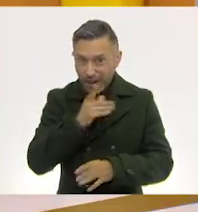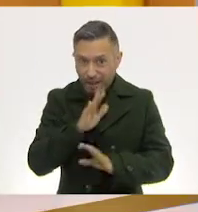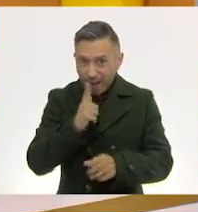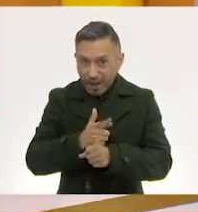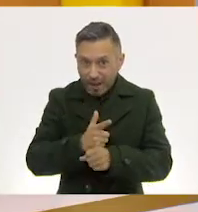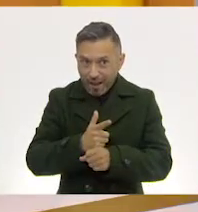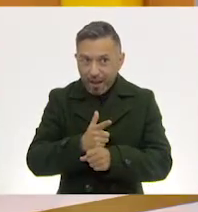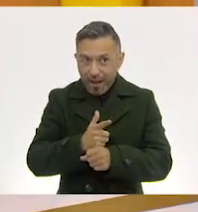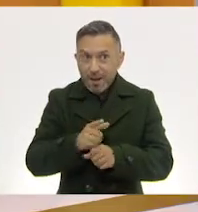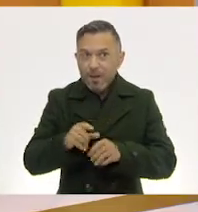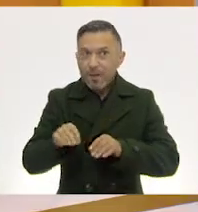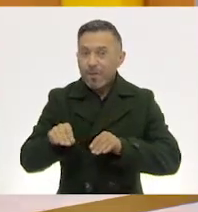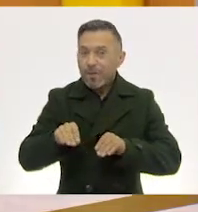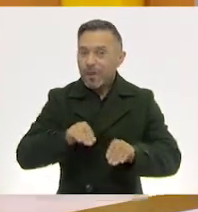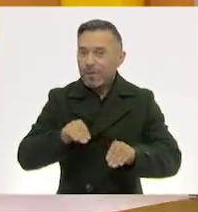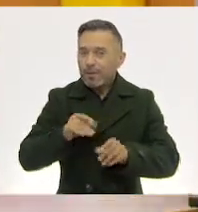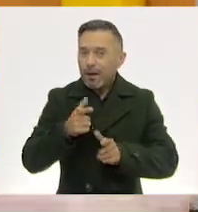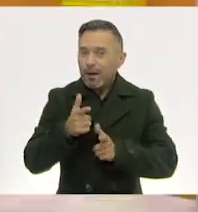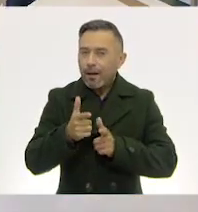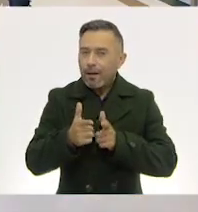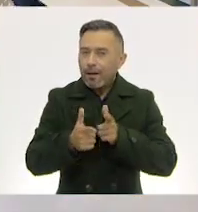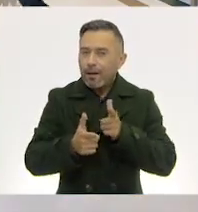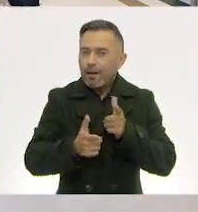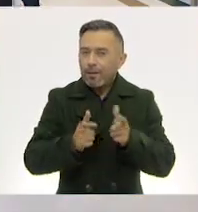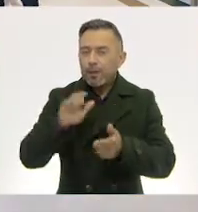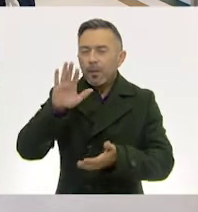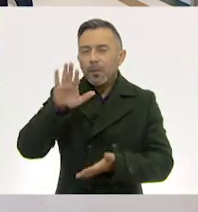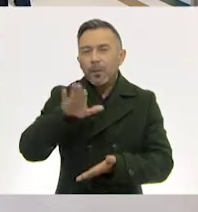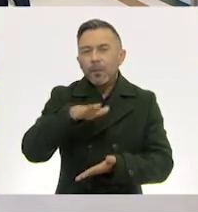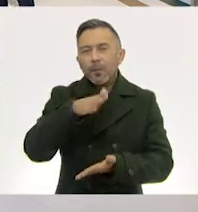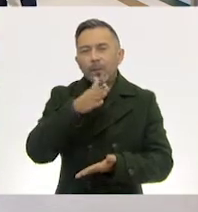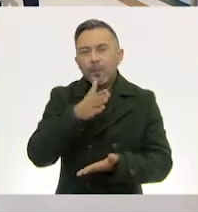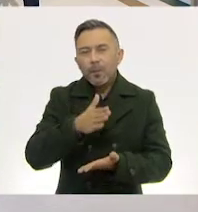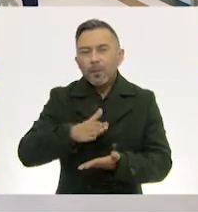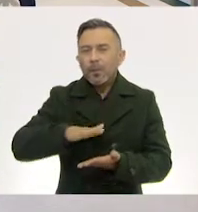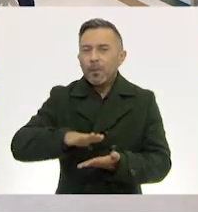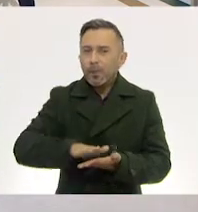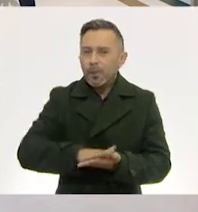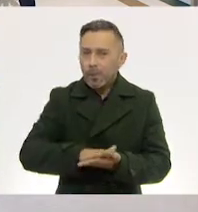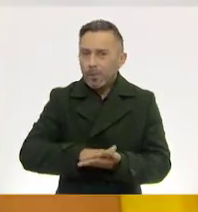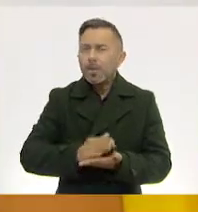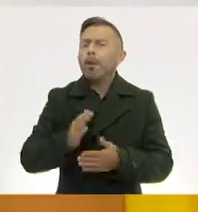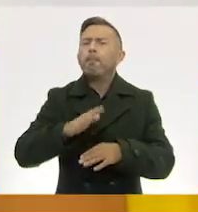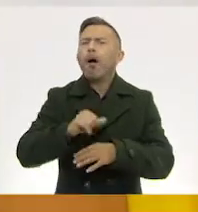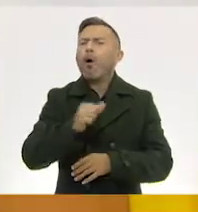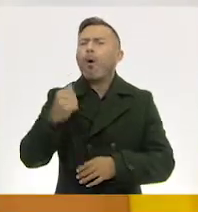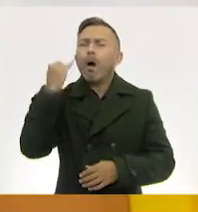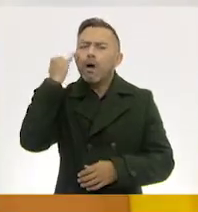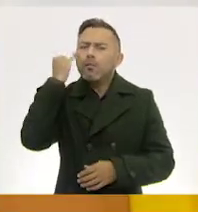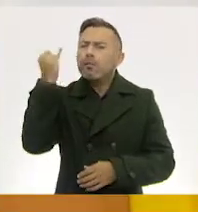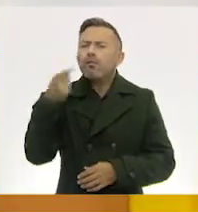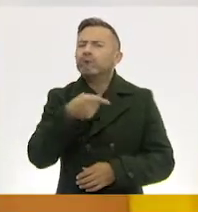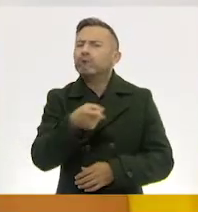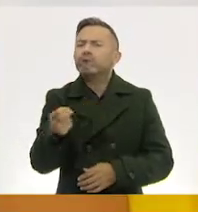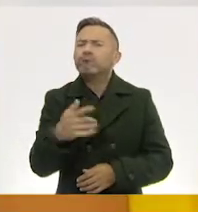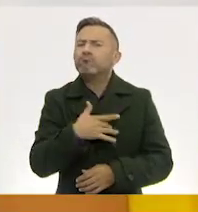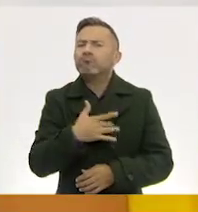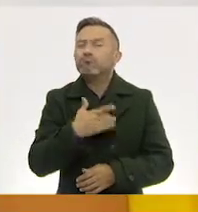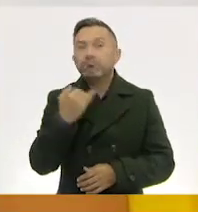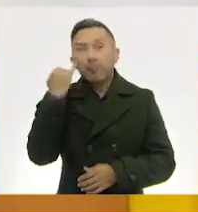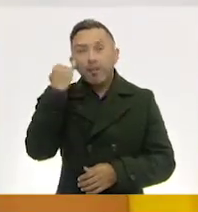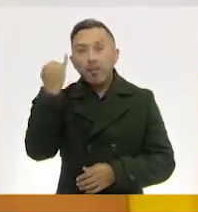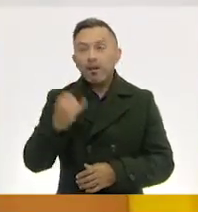es muy lento, ¿verdad? Así es. Pero si cae así, cae. ¿Qué otro movimiento se les ocurre? A lo mejor,